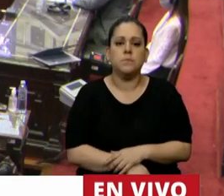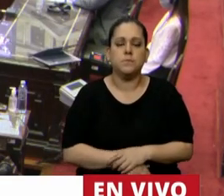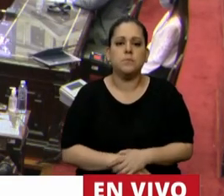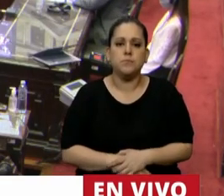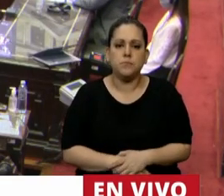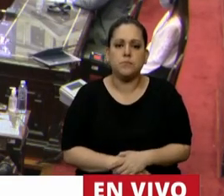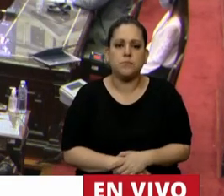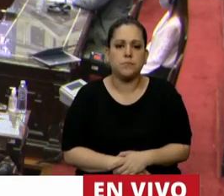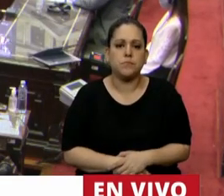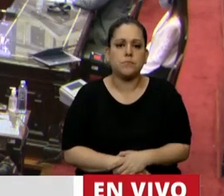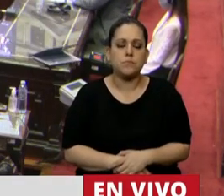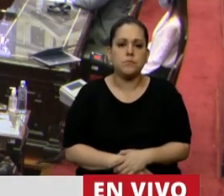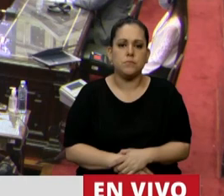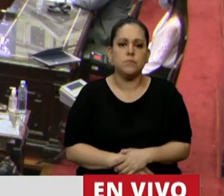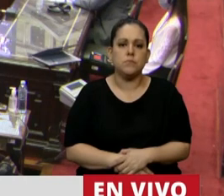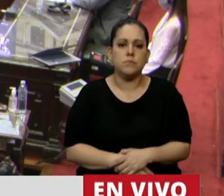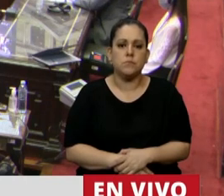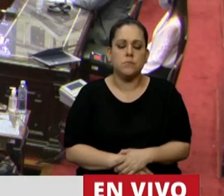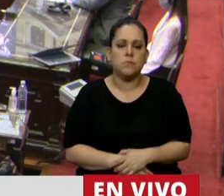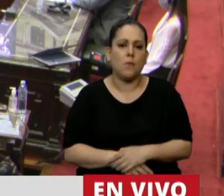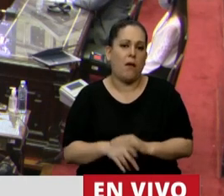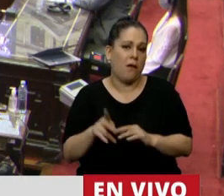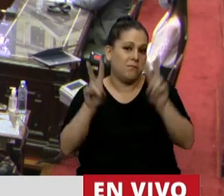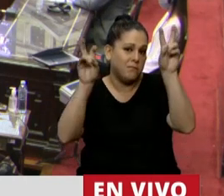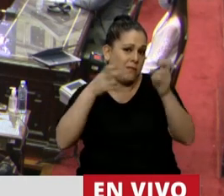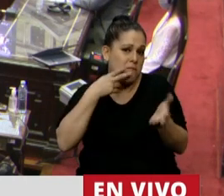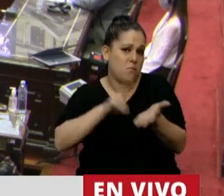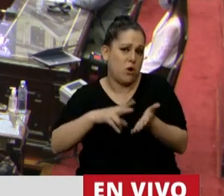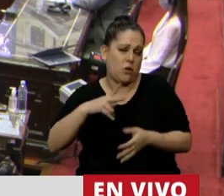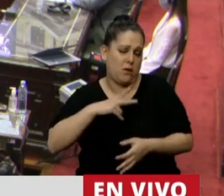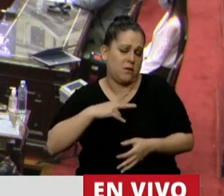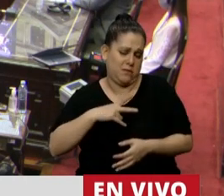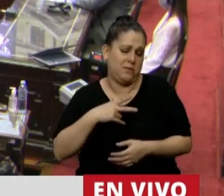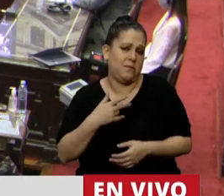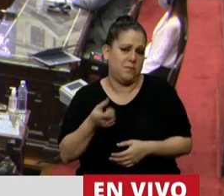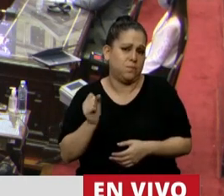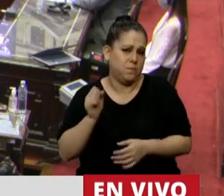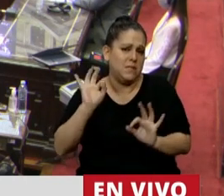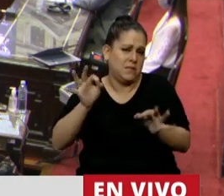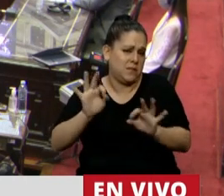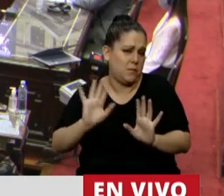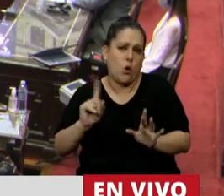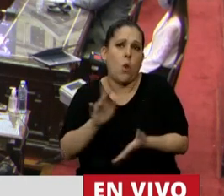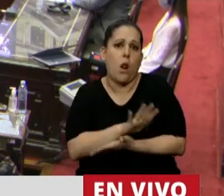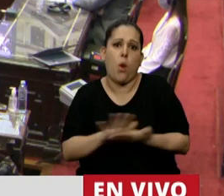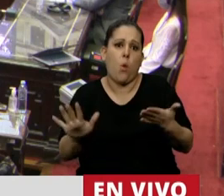Lo que se pretende hacer con el impuesto a la riqueza, ya lo vimos, no es nuevo.